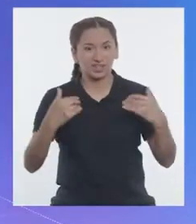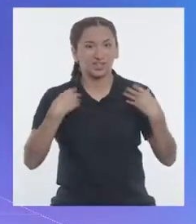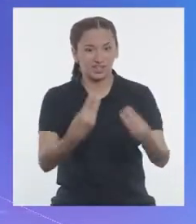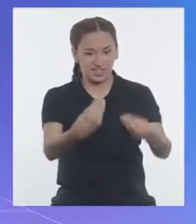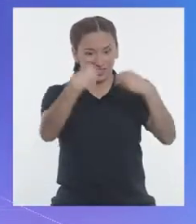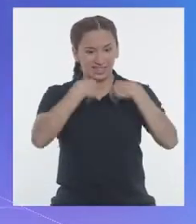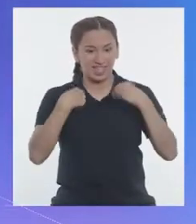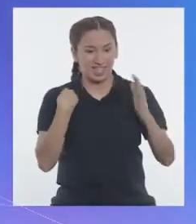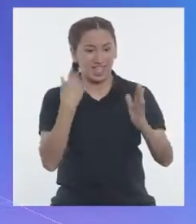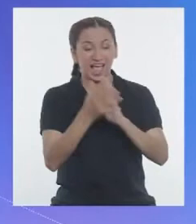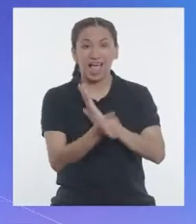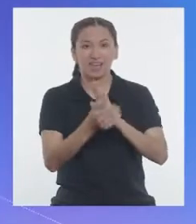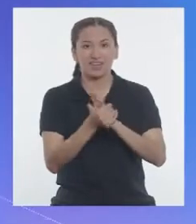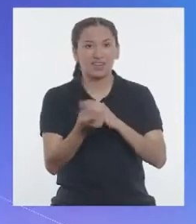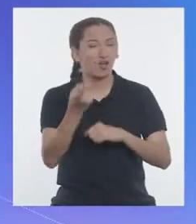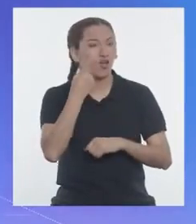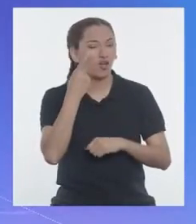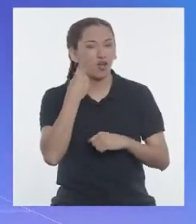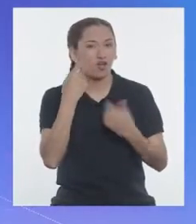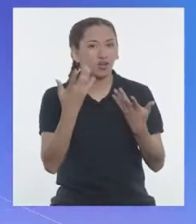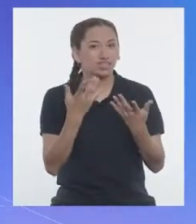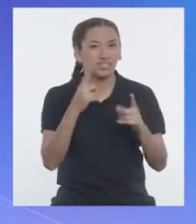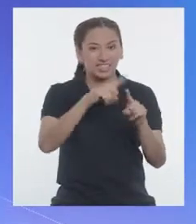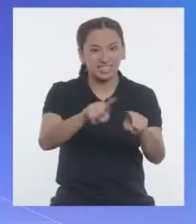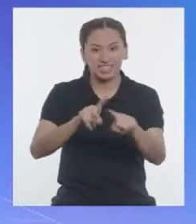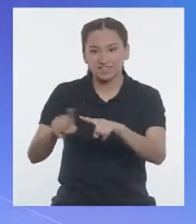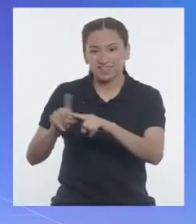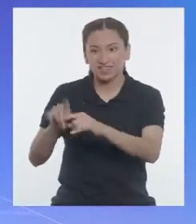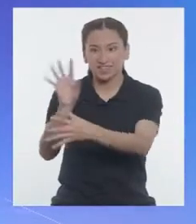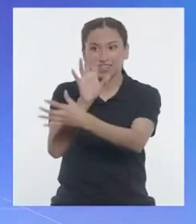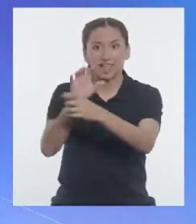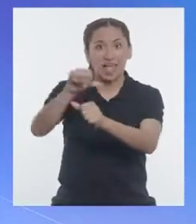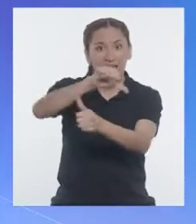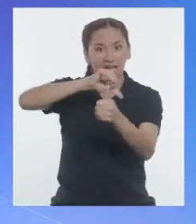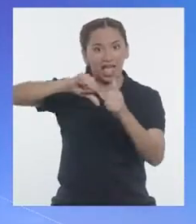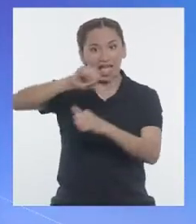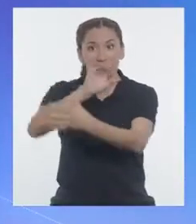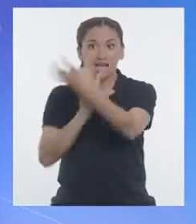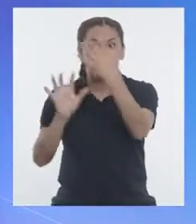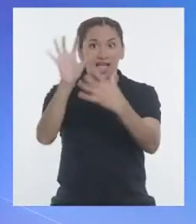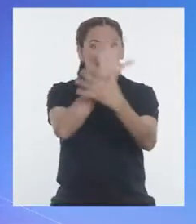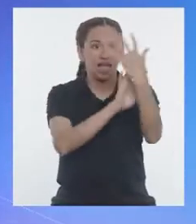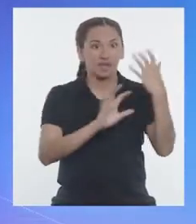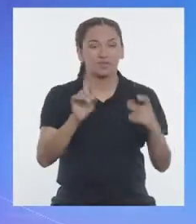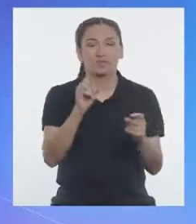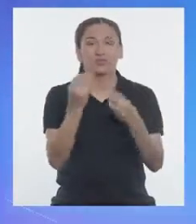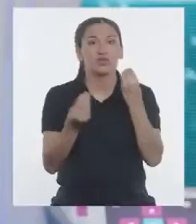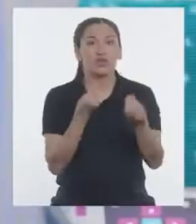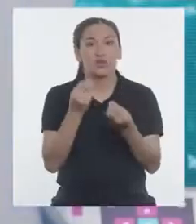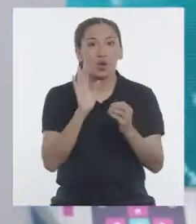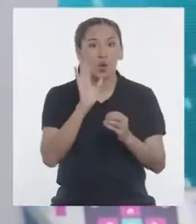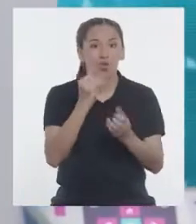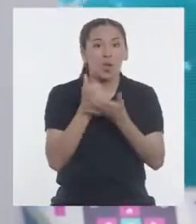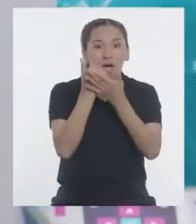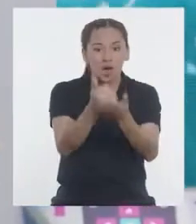tener la habilidad para conocer el funcionamiento de los ecosistemas y las acciones para su protección.